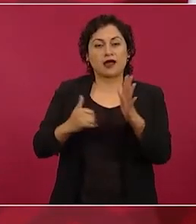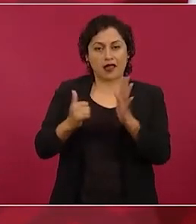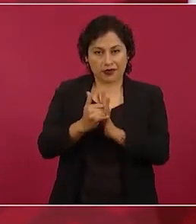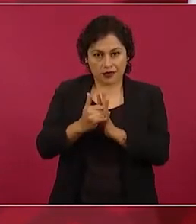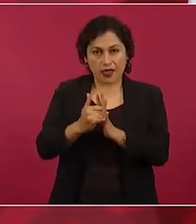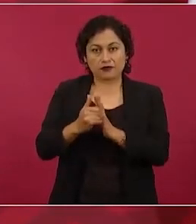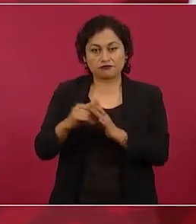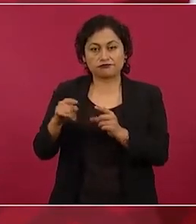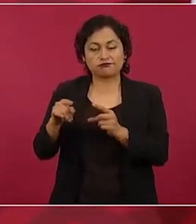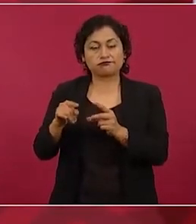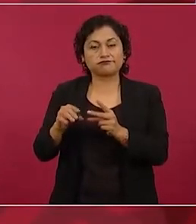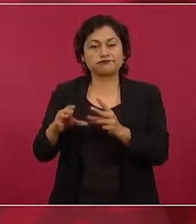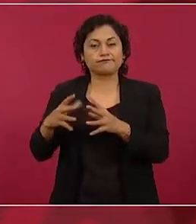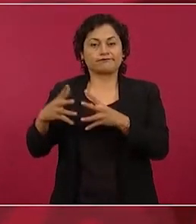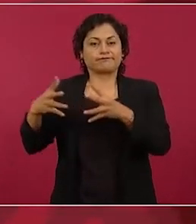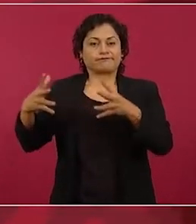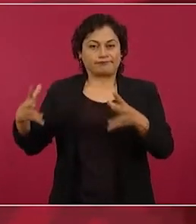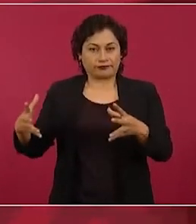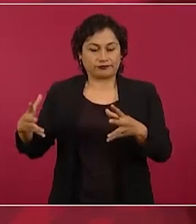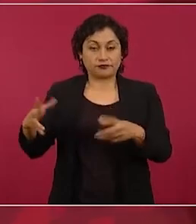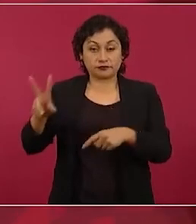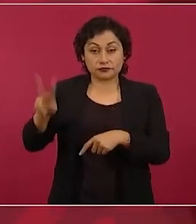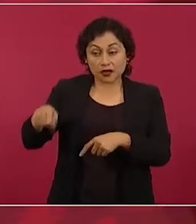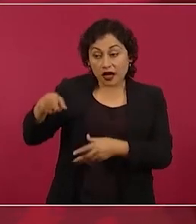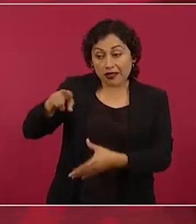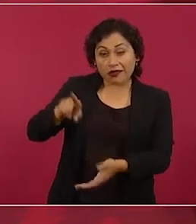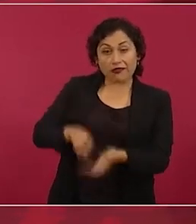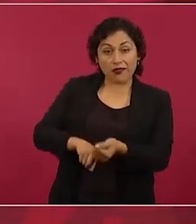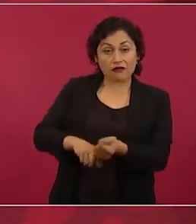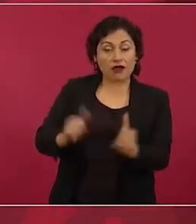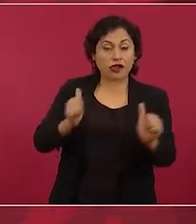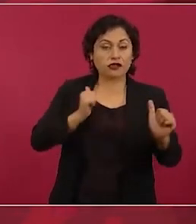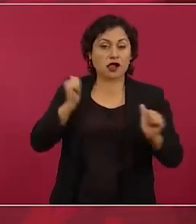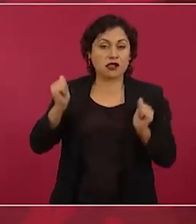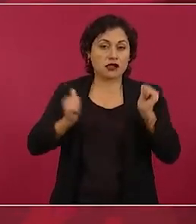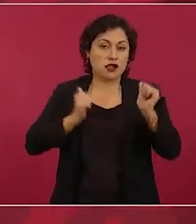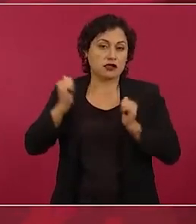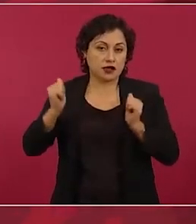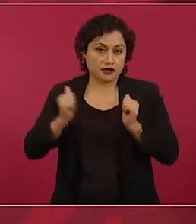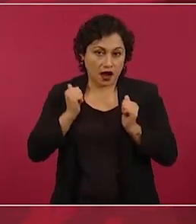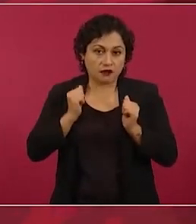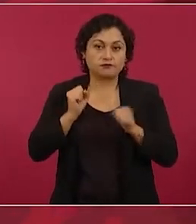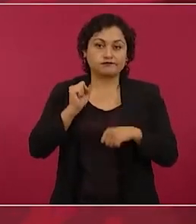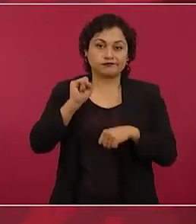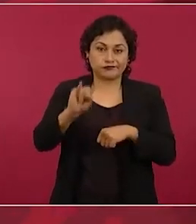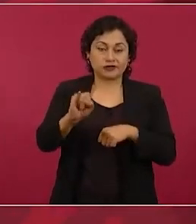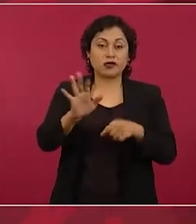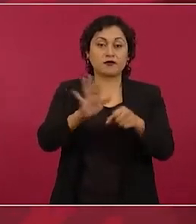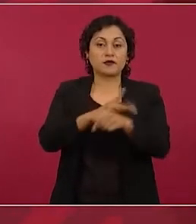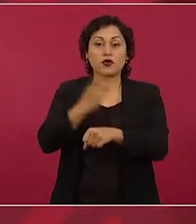Ha habido muchos abusos, porque todo esto era tierra nacional